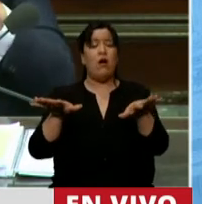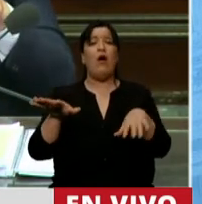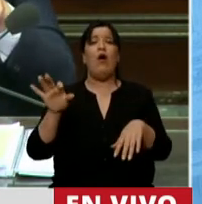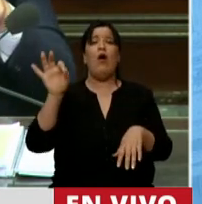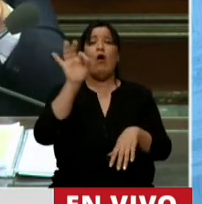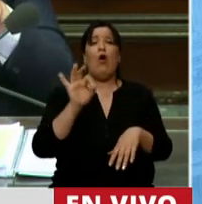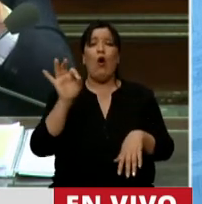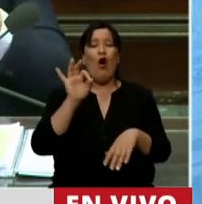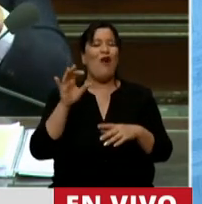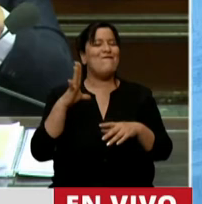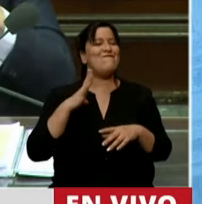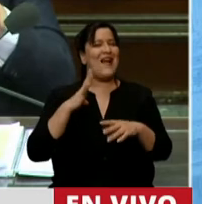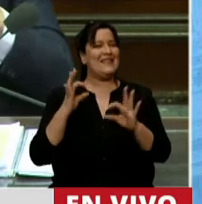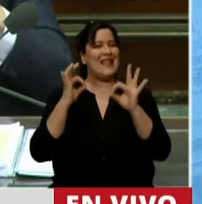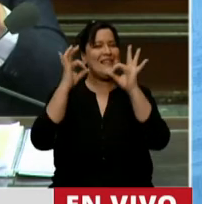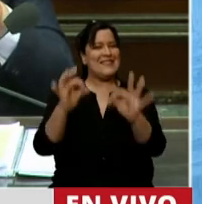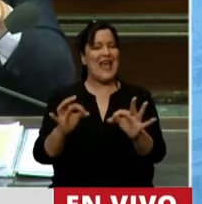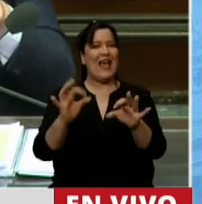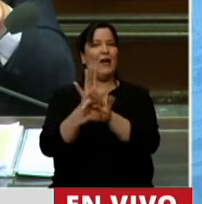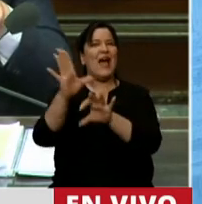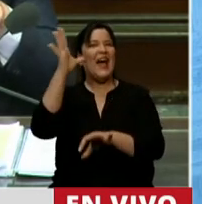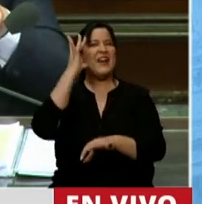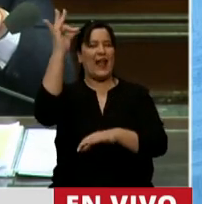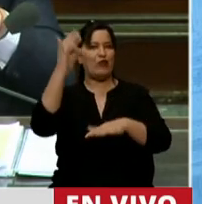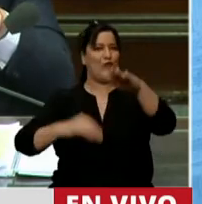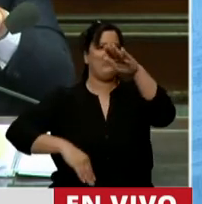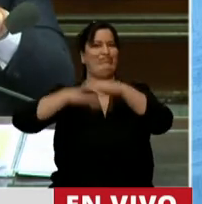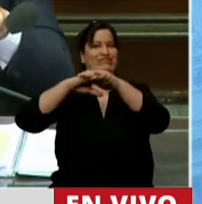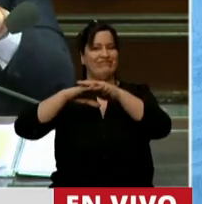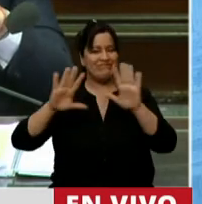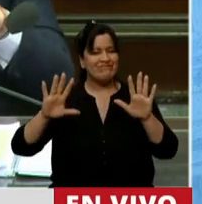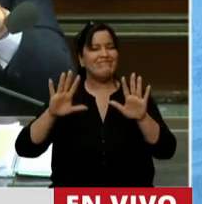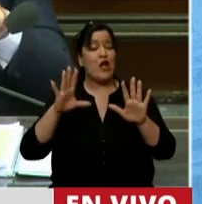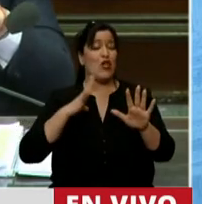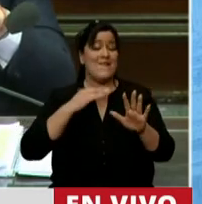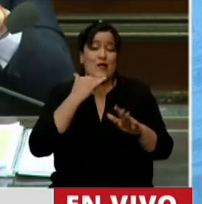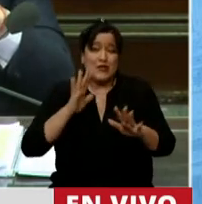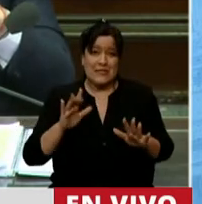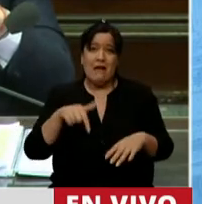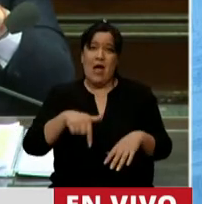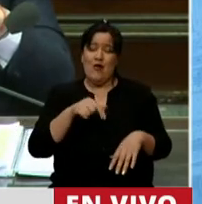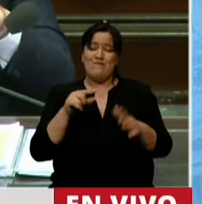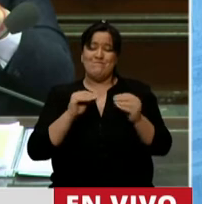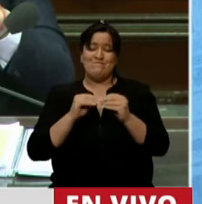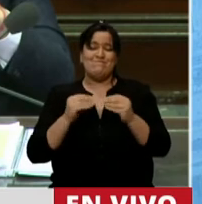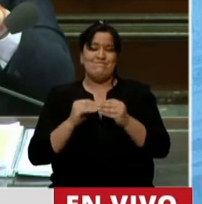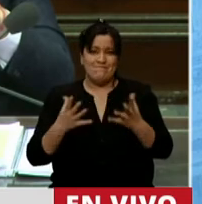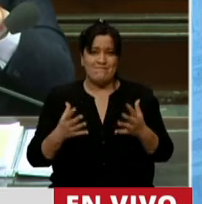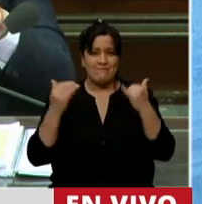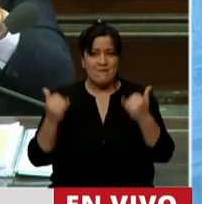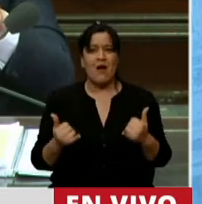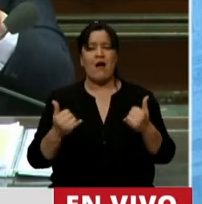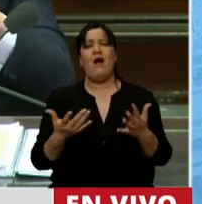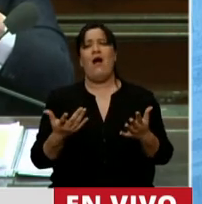que no llegamos todavía al tope y que este tanto daño está causando. Es decir, los alimentos, los comidores,